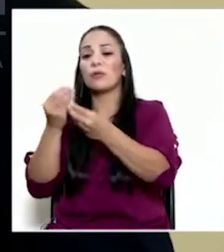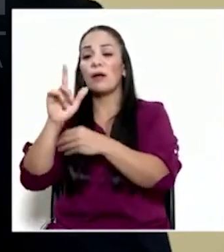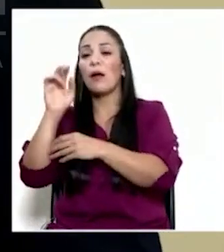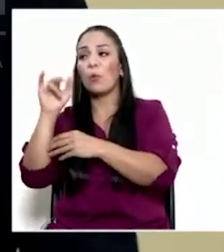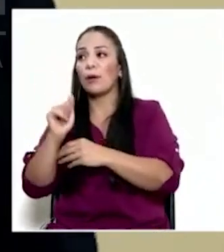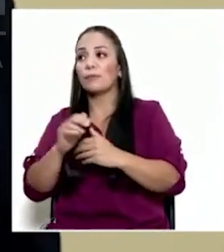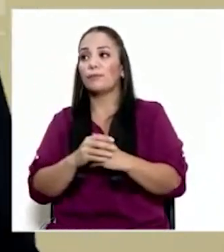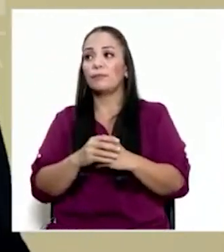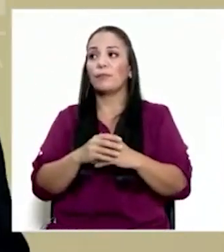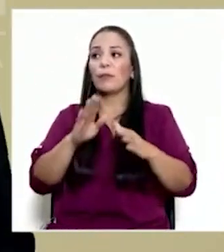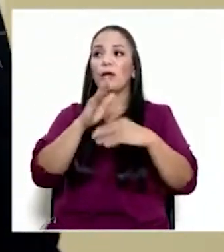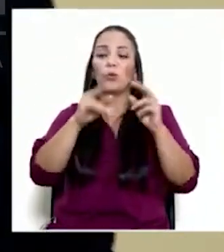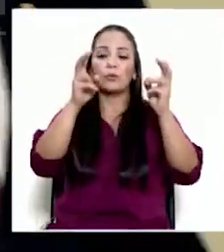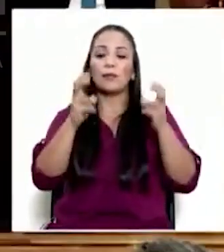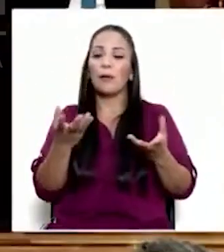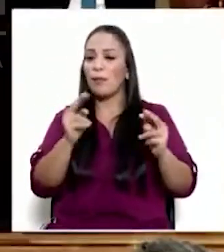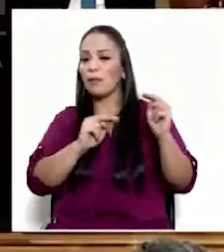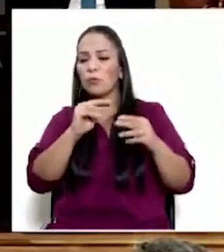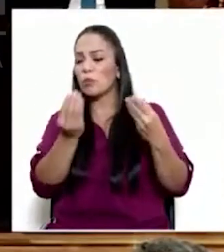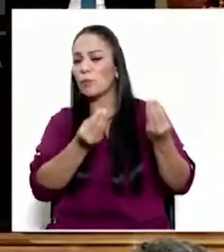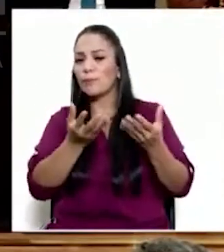y estos márgenes de intermediación, por favor.